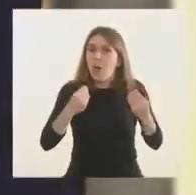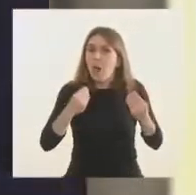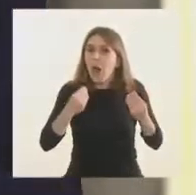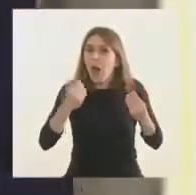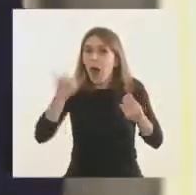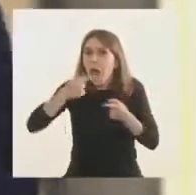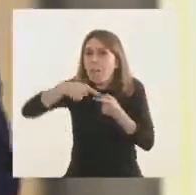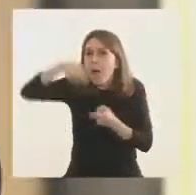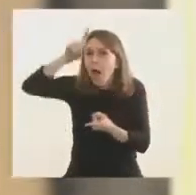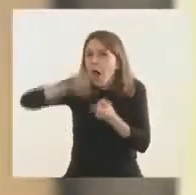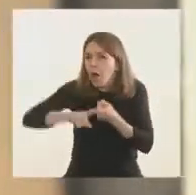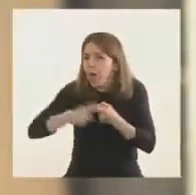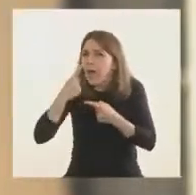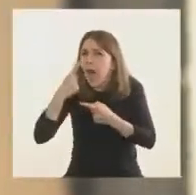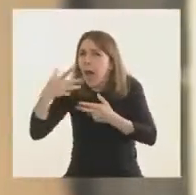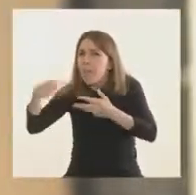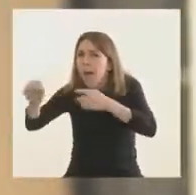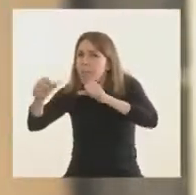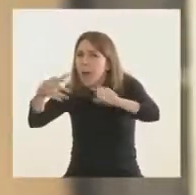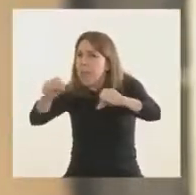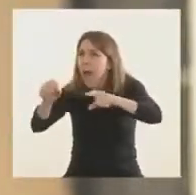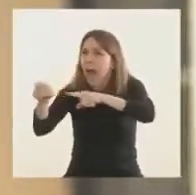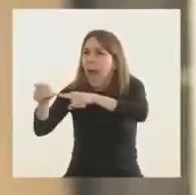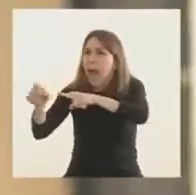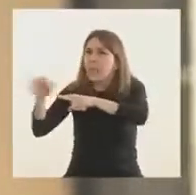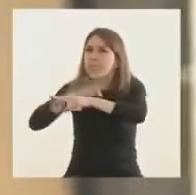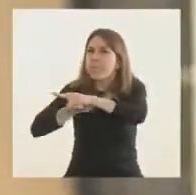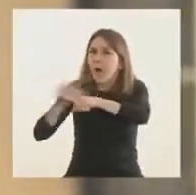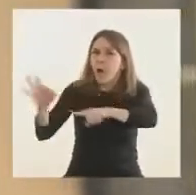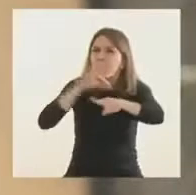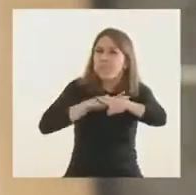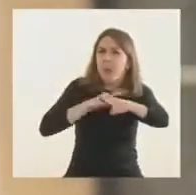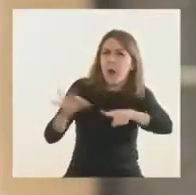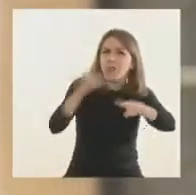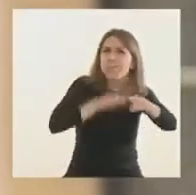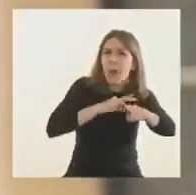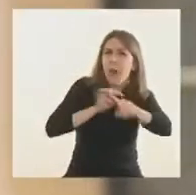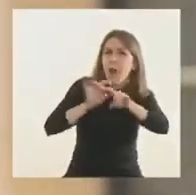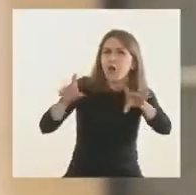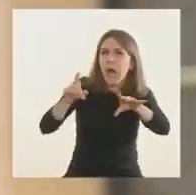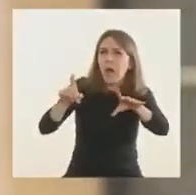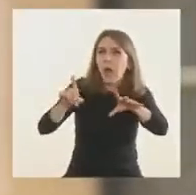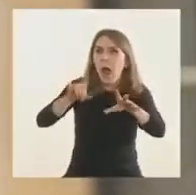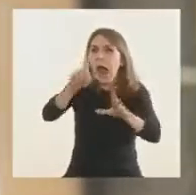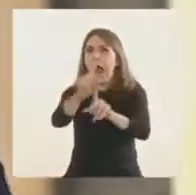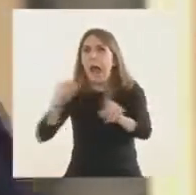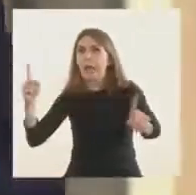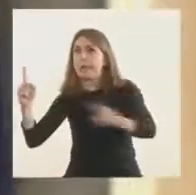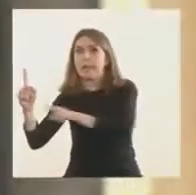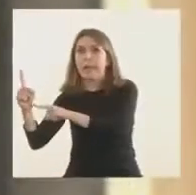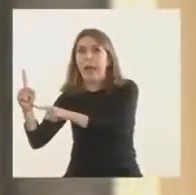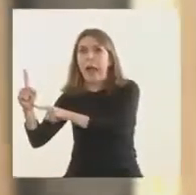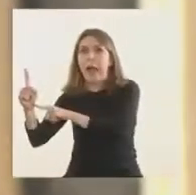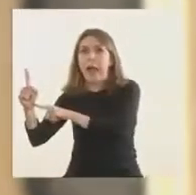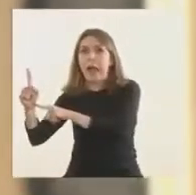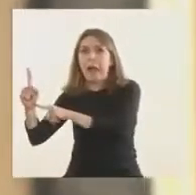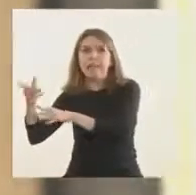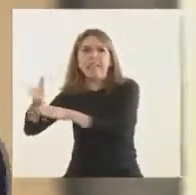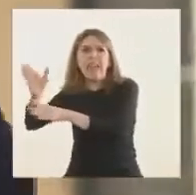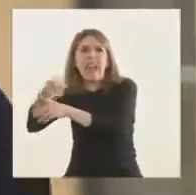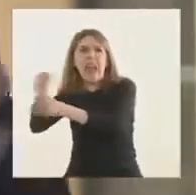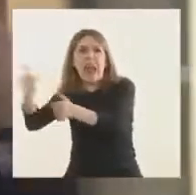quién se ha contagiado y aislarlo para evitar que contagie a otros. En el mientras tanto, bien decía Omar,